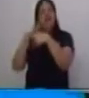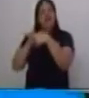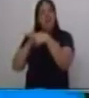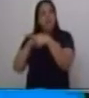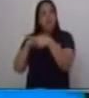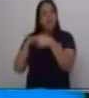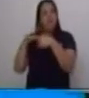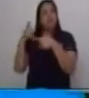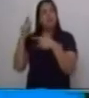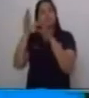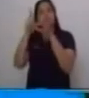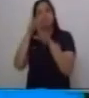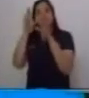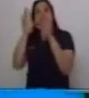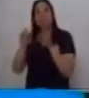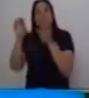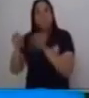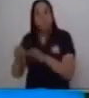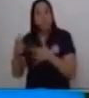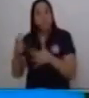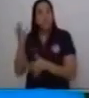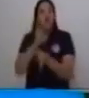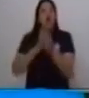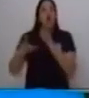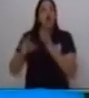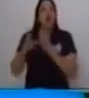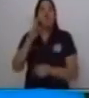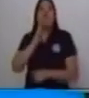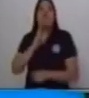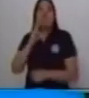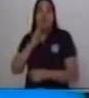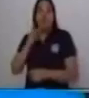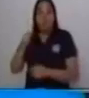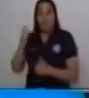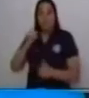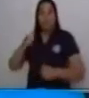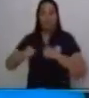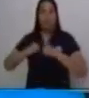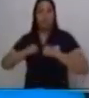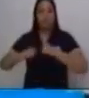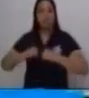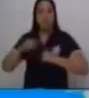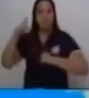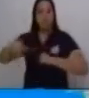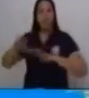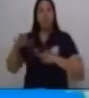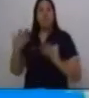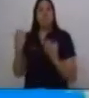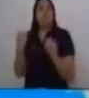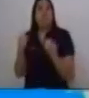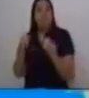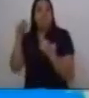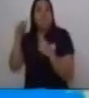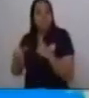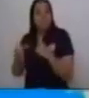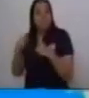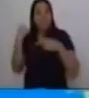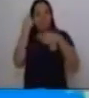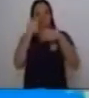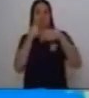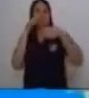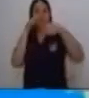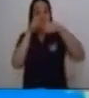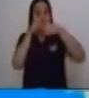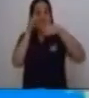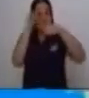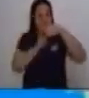y un sustantivo en el sujeto, que es núcleo del sujeto,